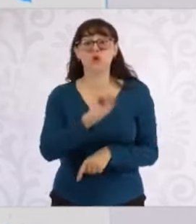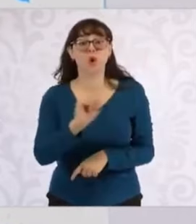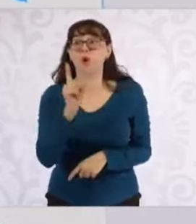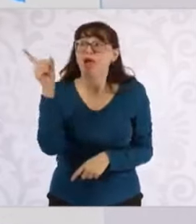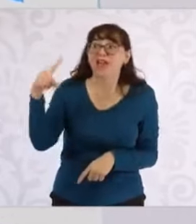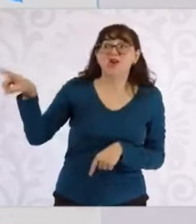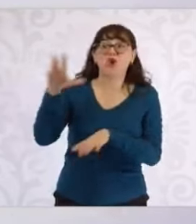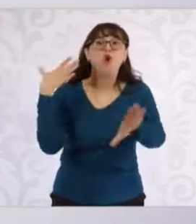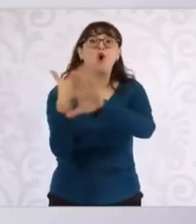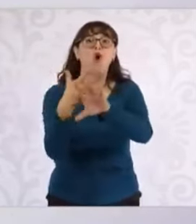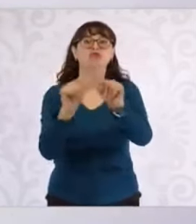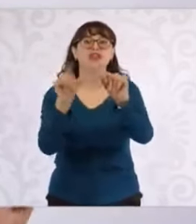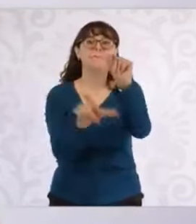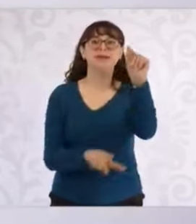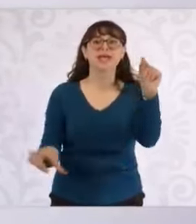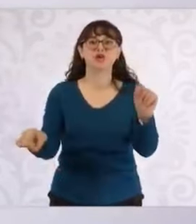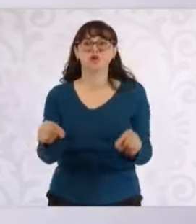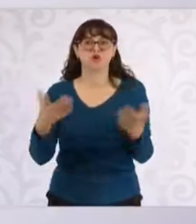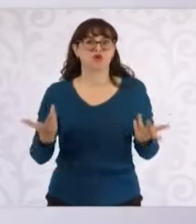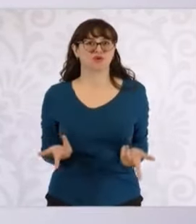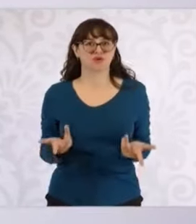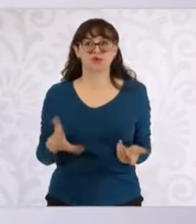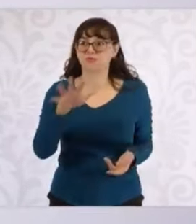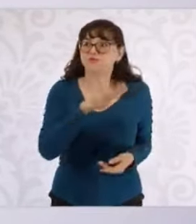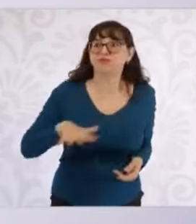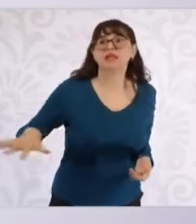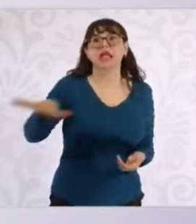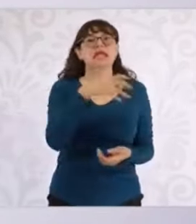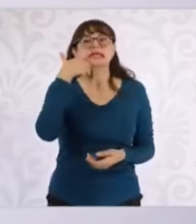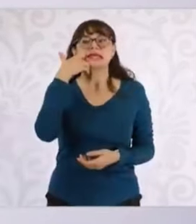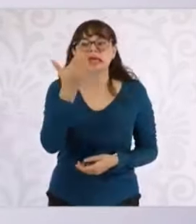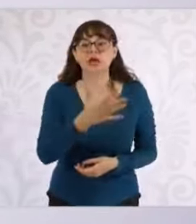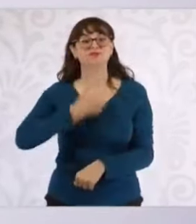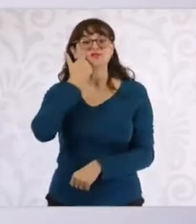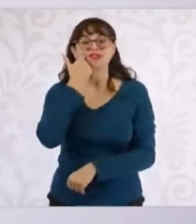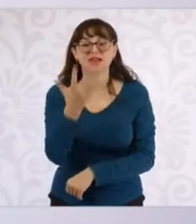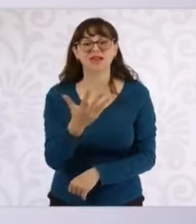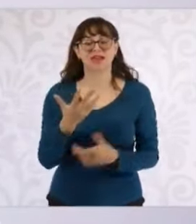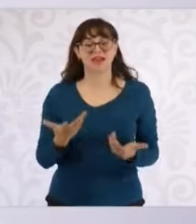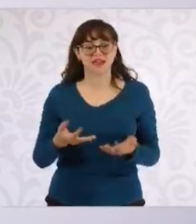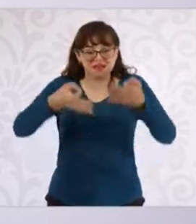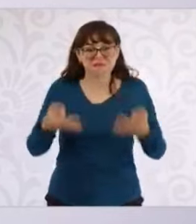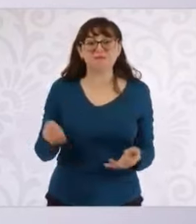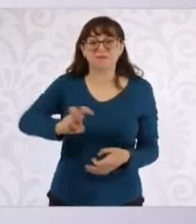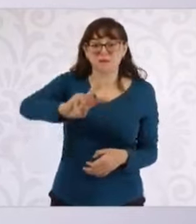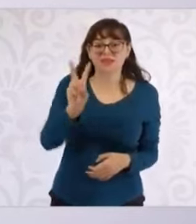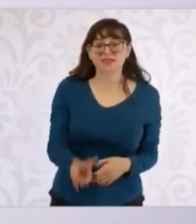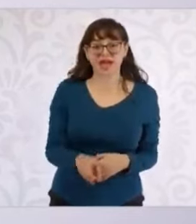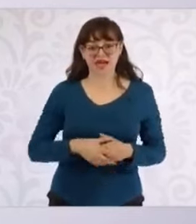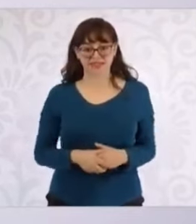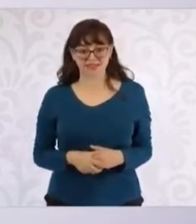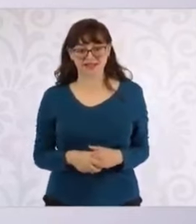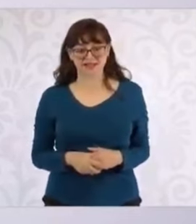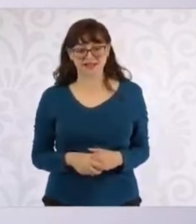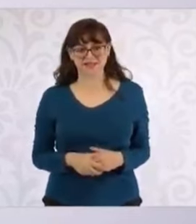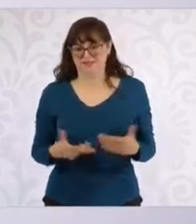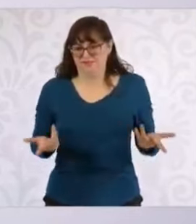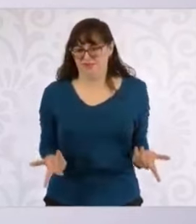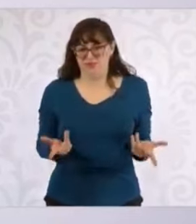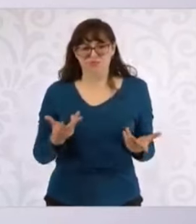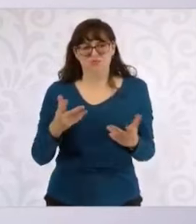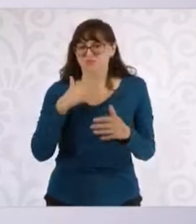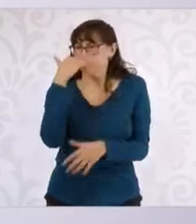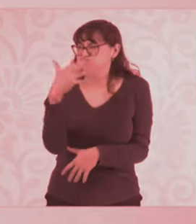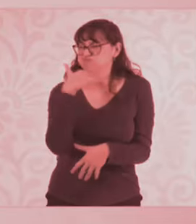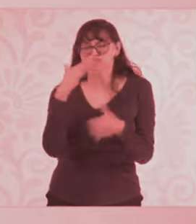por la honestidad, por la honradez, por erradicar en México lo que tanto daño le ha hecho a nuestro